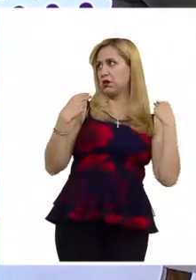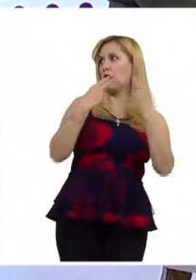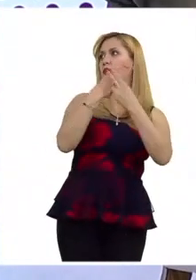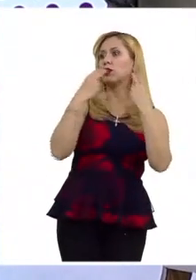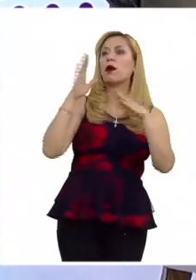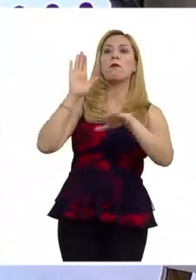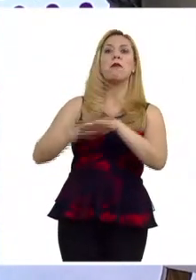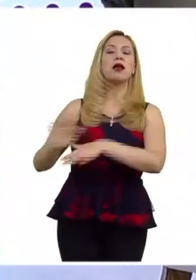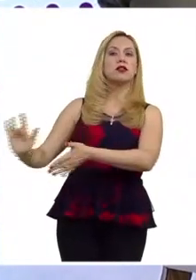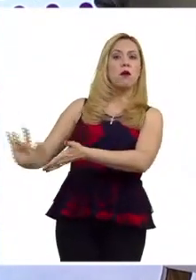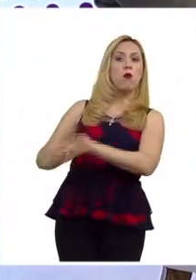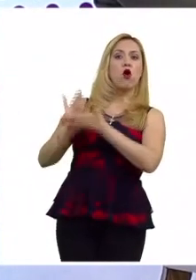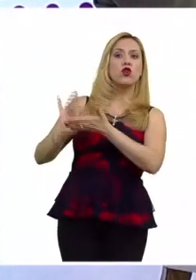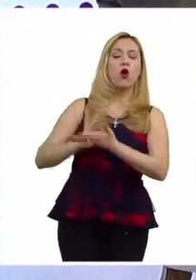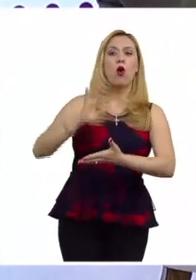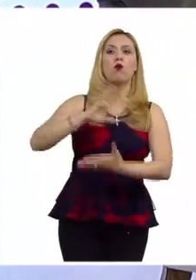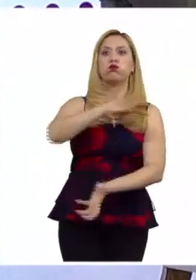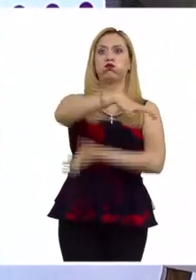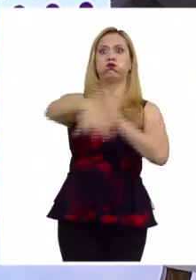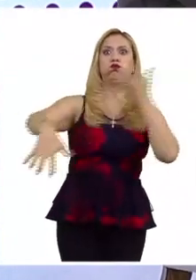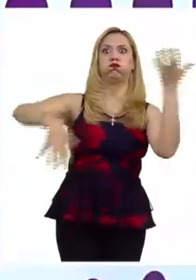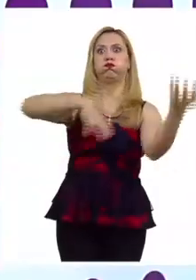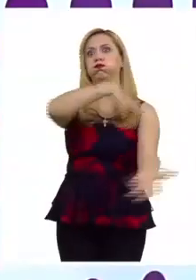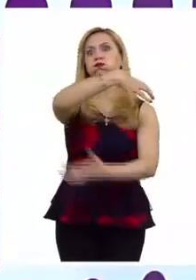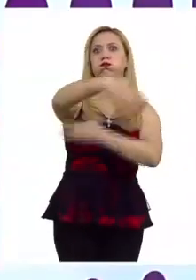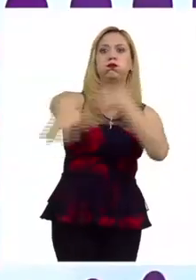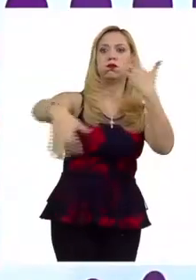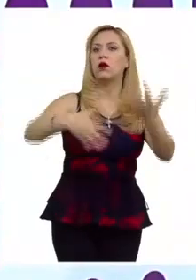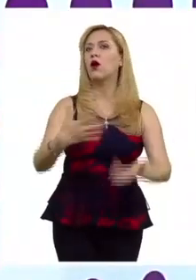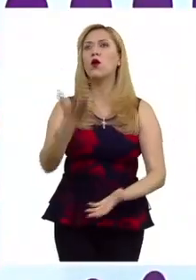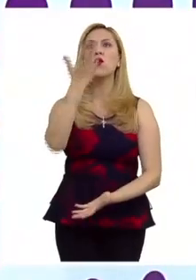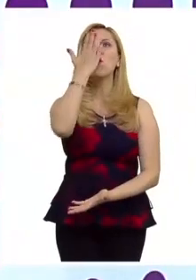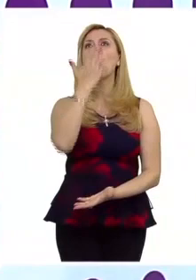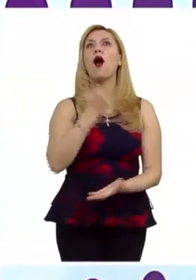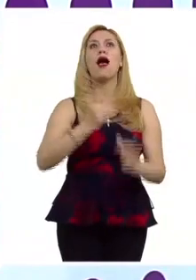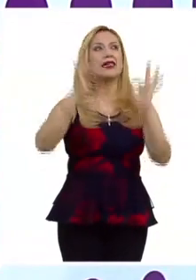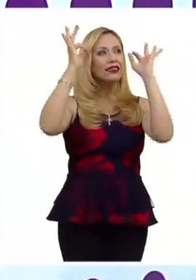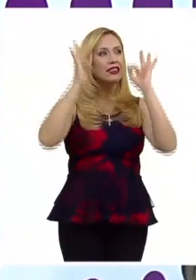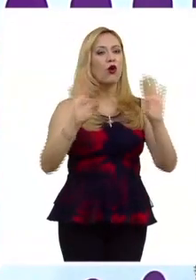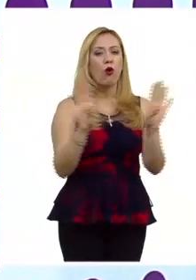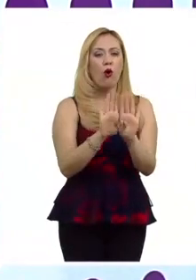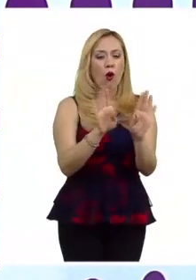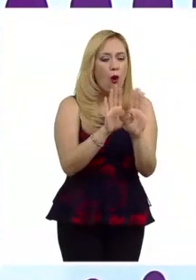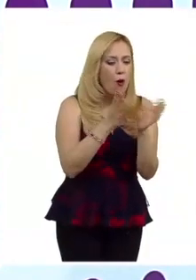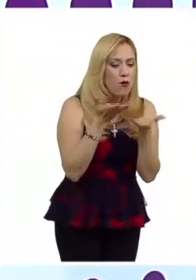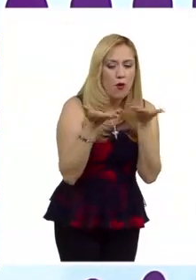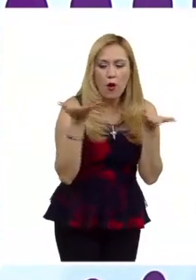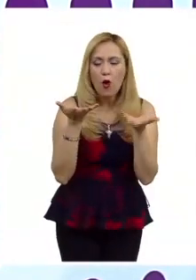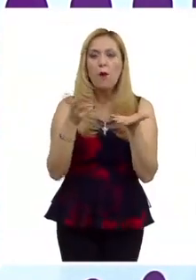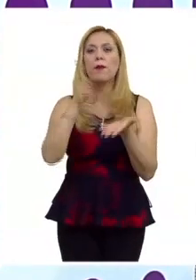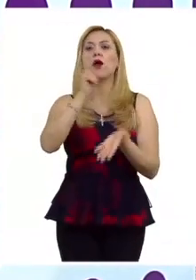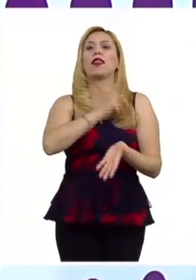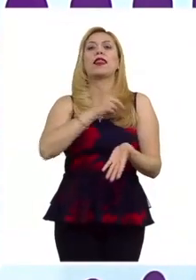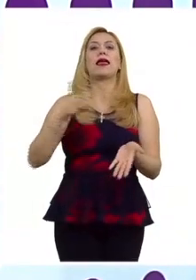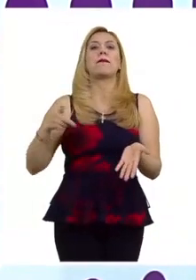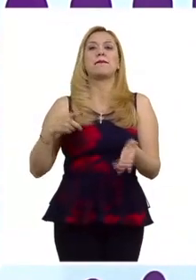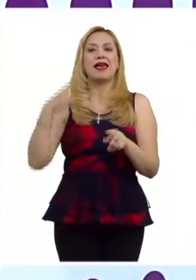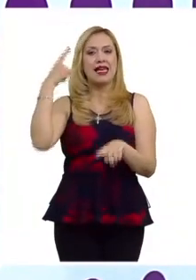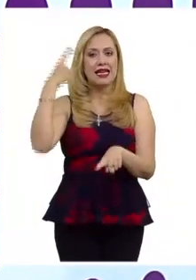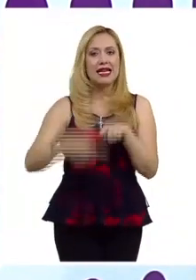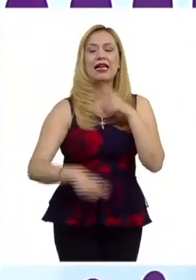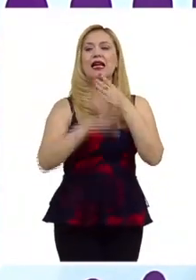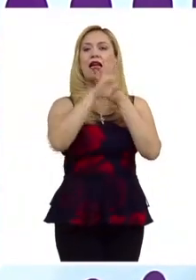contraproducente a la larga. Entonces, no hay una receta, pero yo creo que sí debe de buscarse la prevención, la